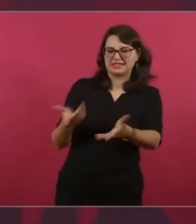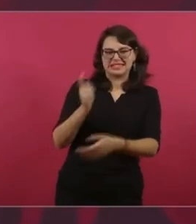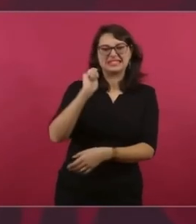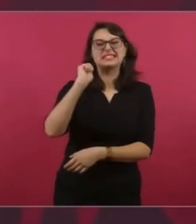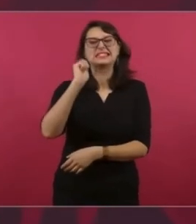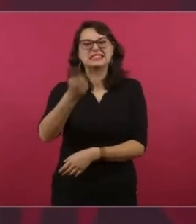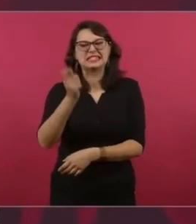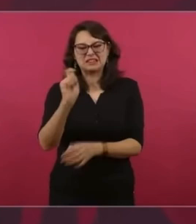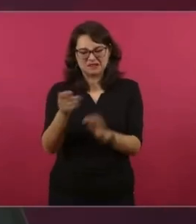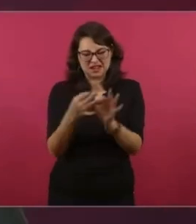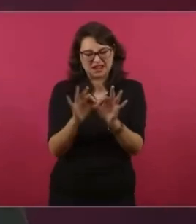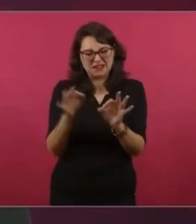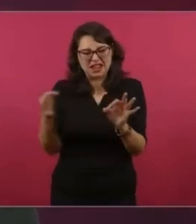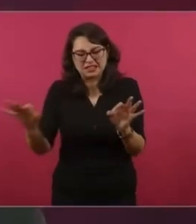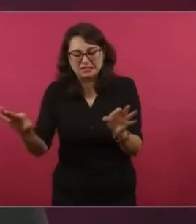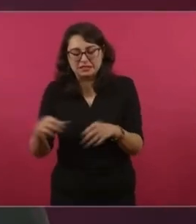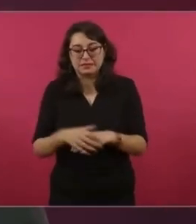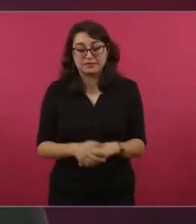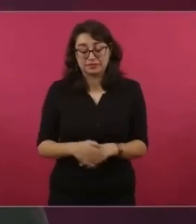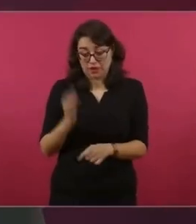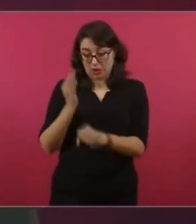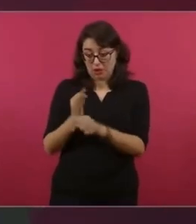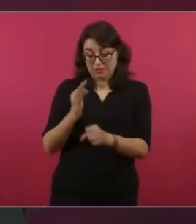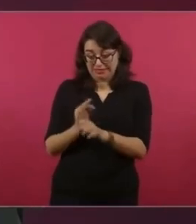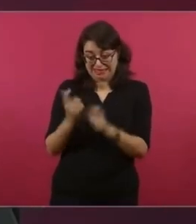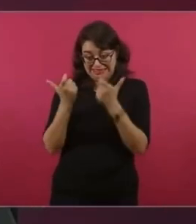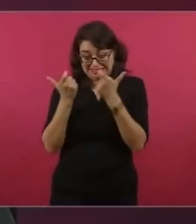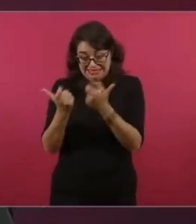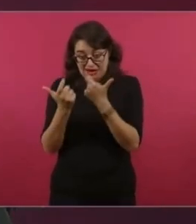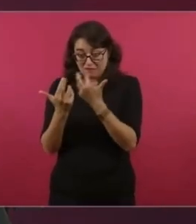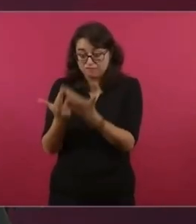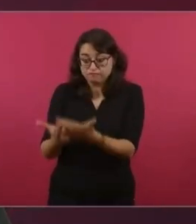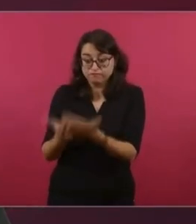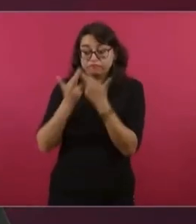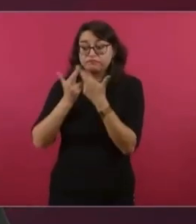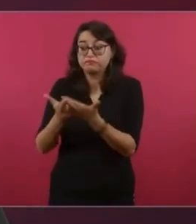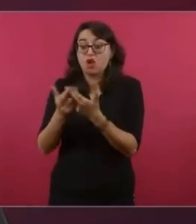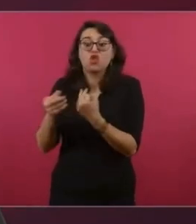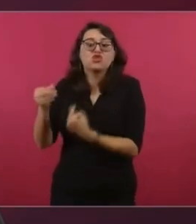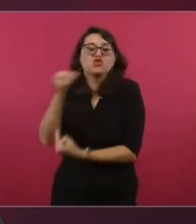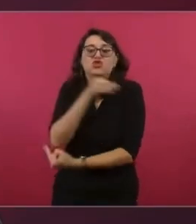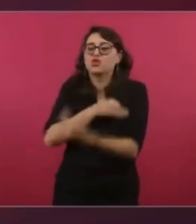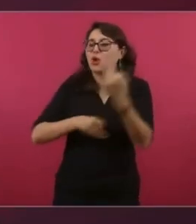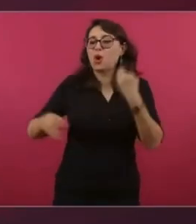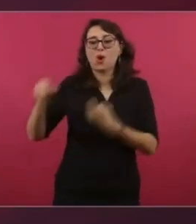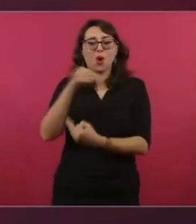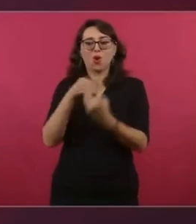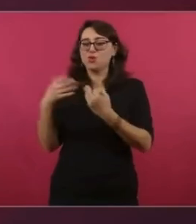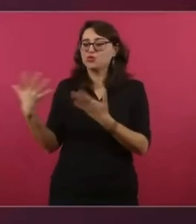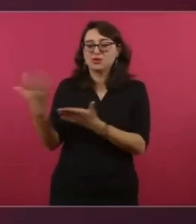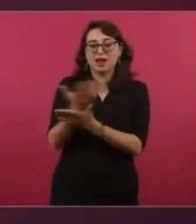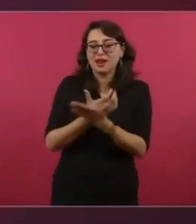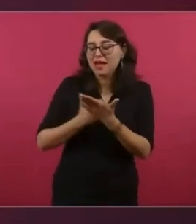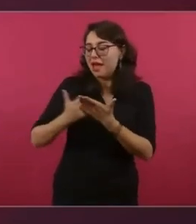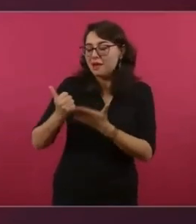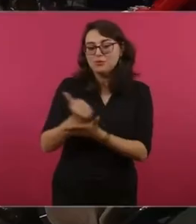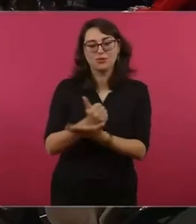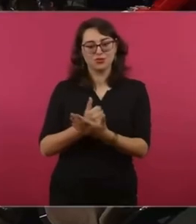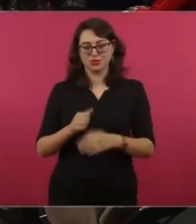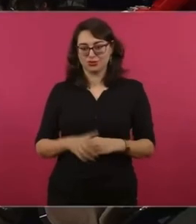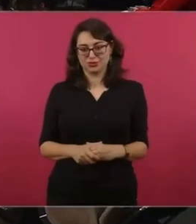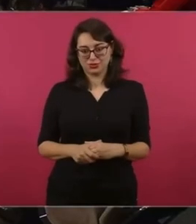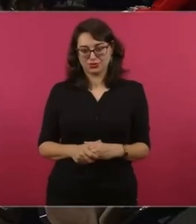en México fueron de 230 mil millones de pesos,